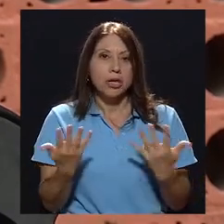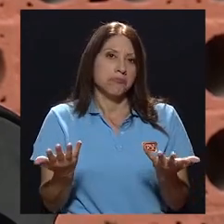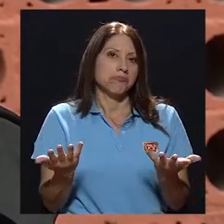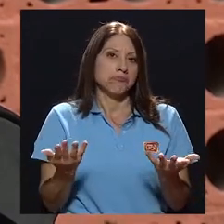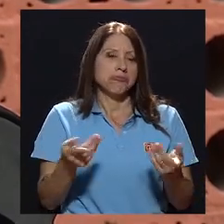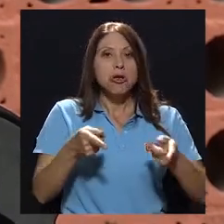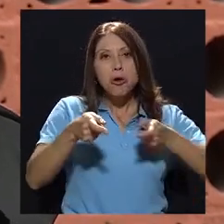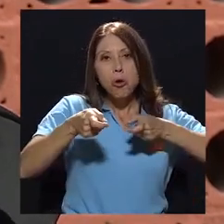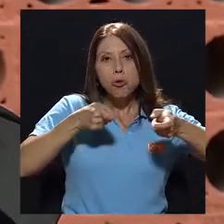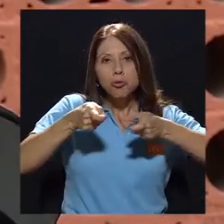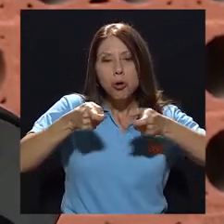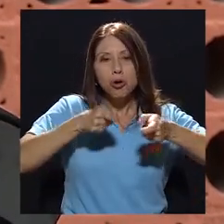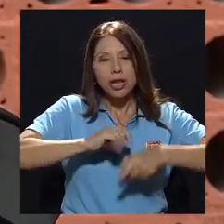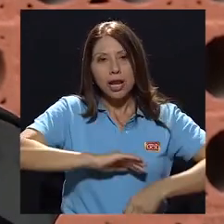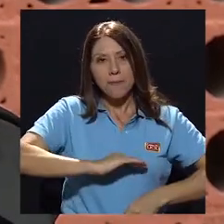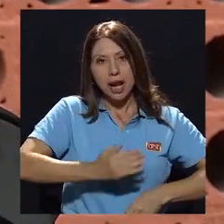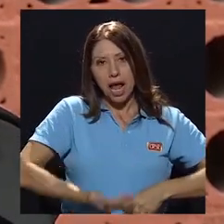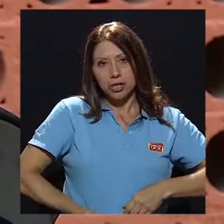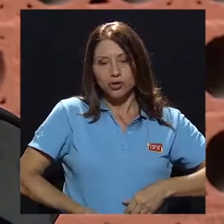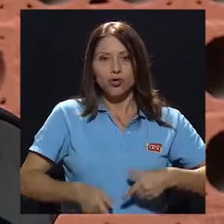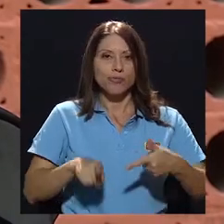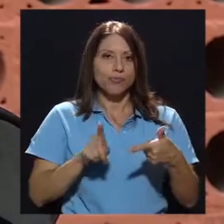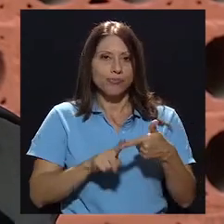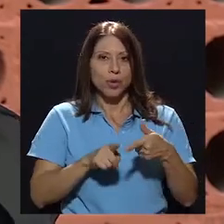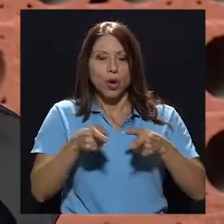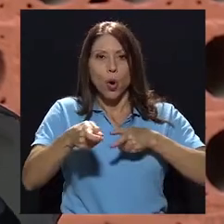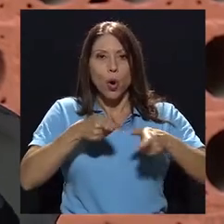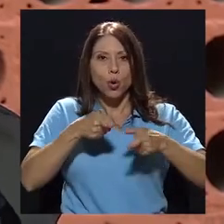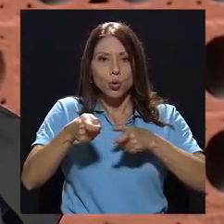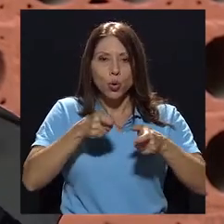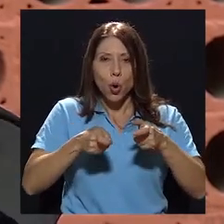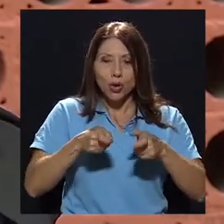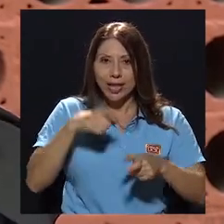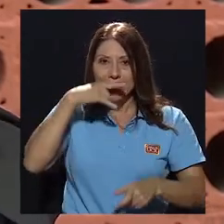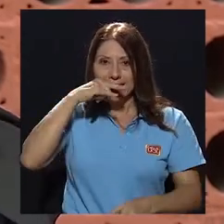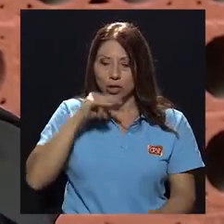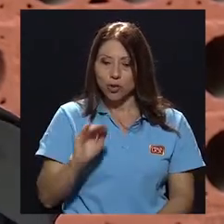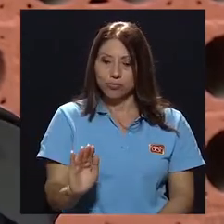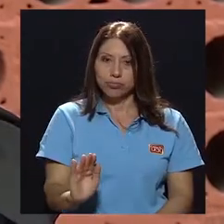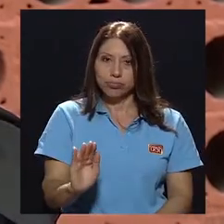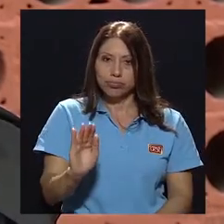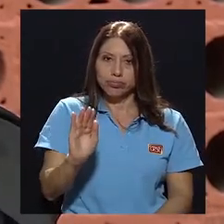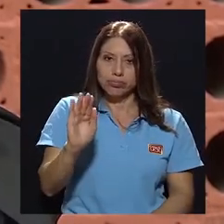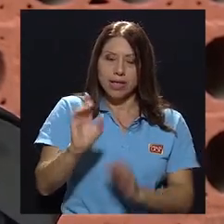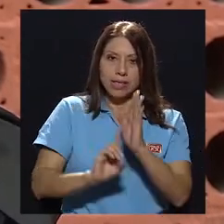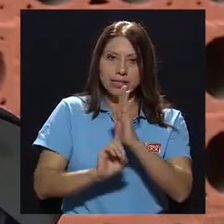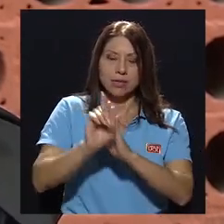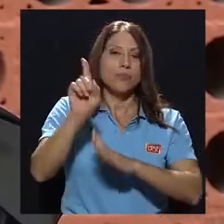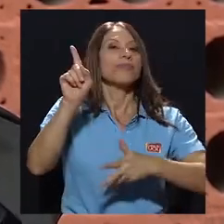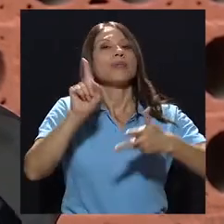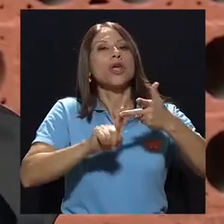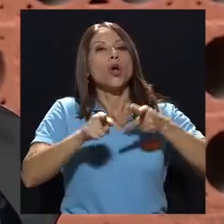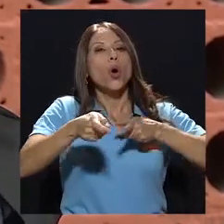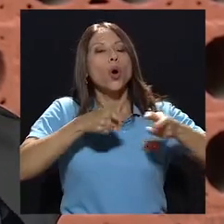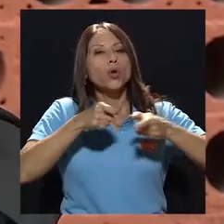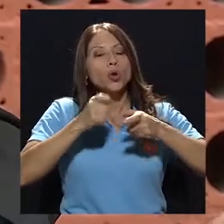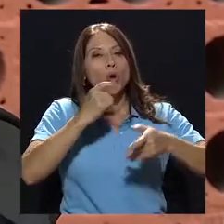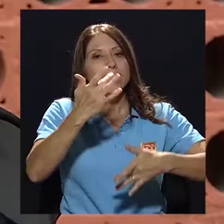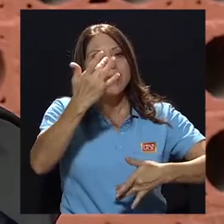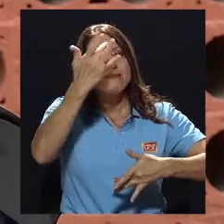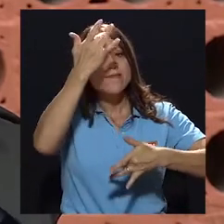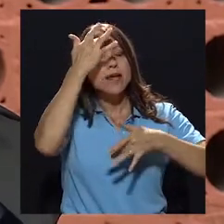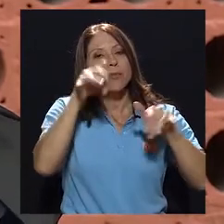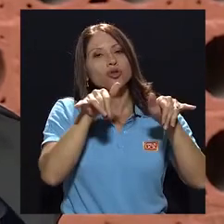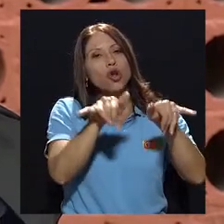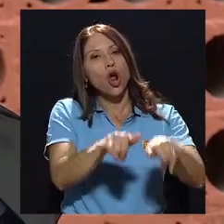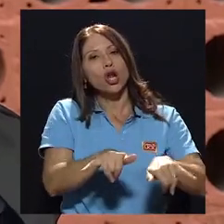Básicamente, control del embarazo, control del crecimiento y desarrollo del niño y control de enfermos crónicos,